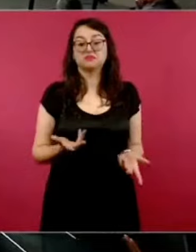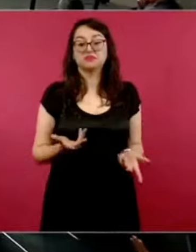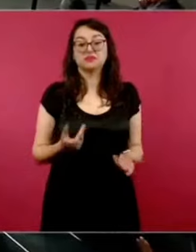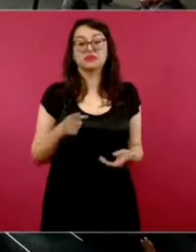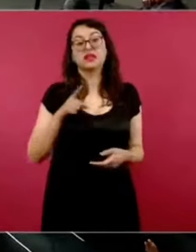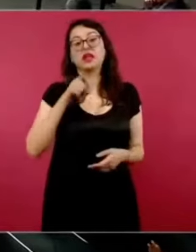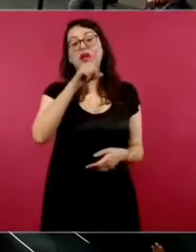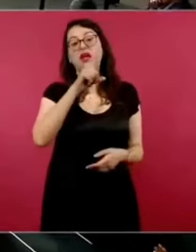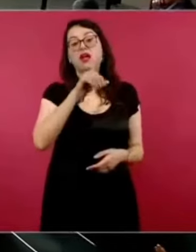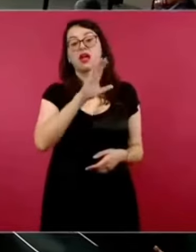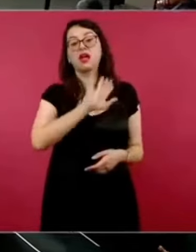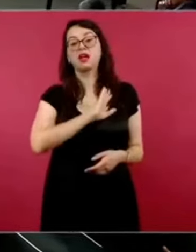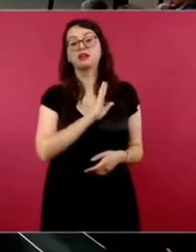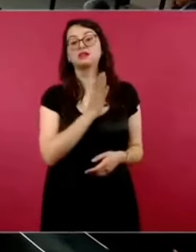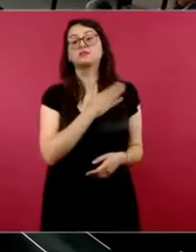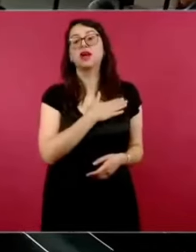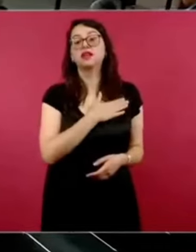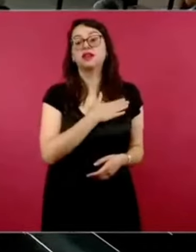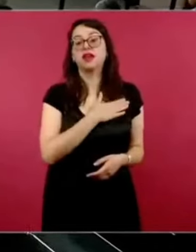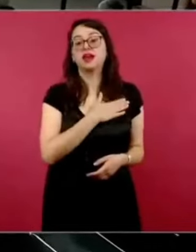España? Aznar.